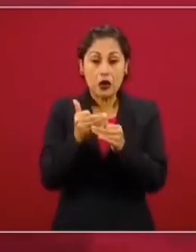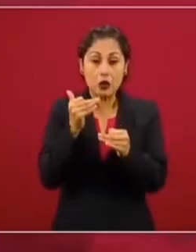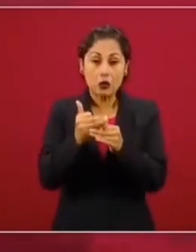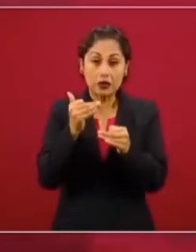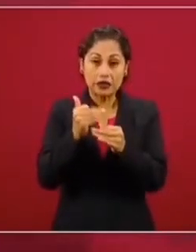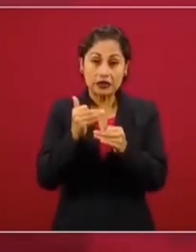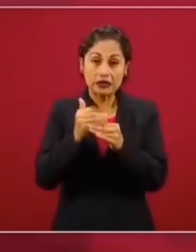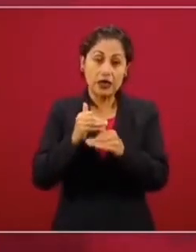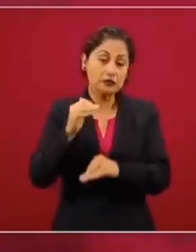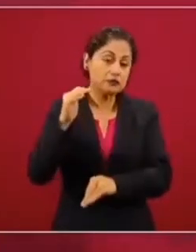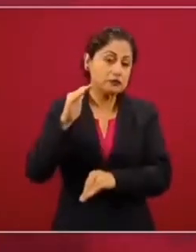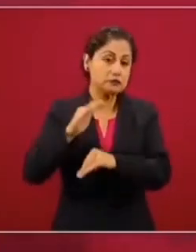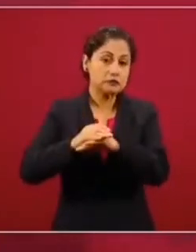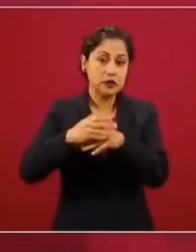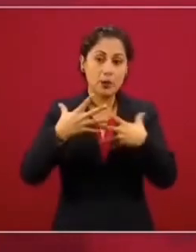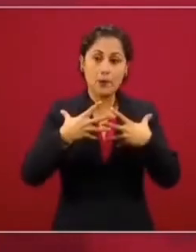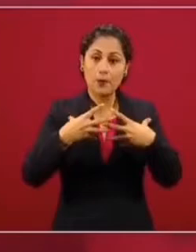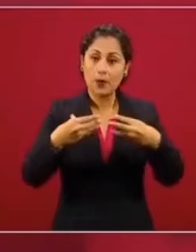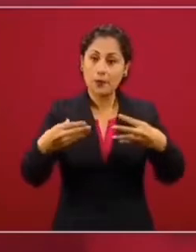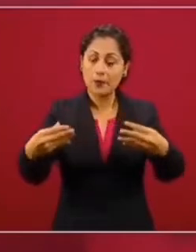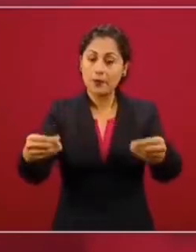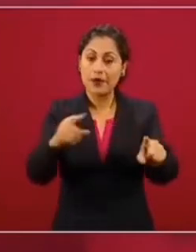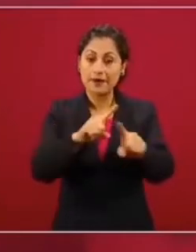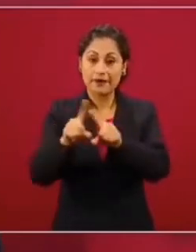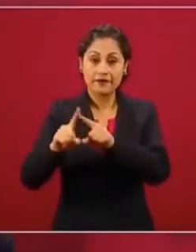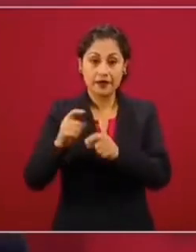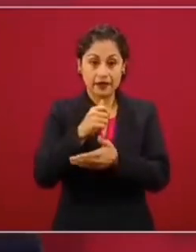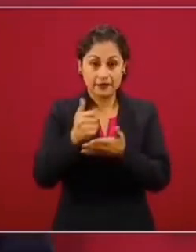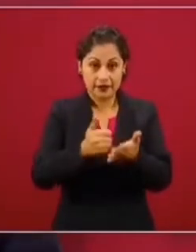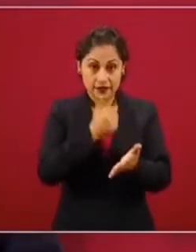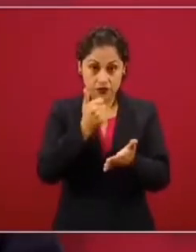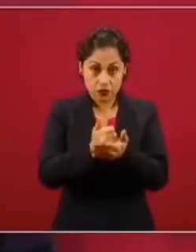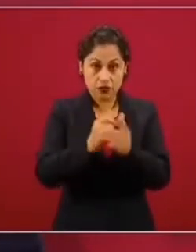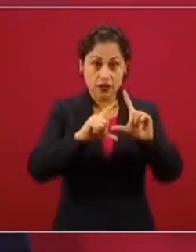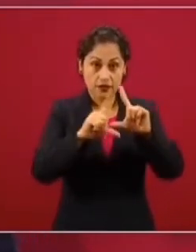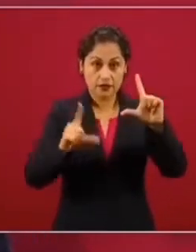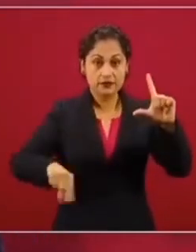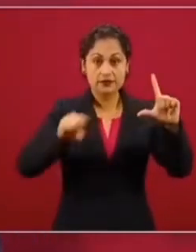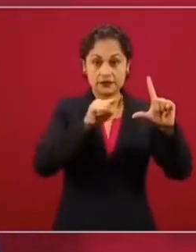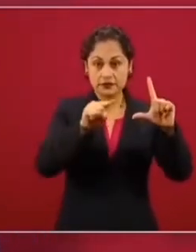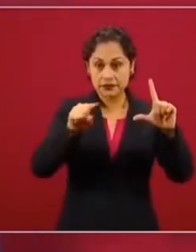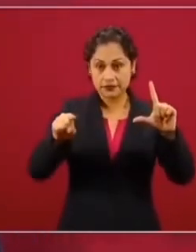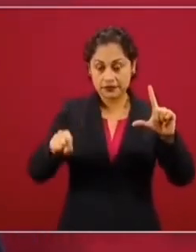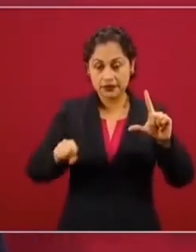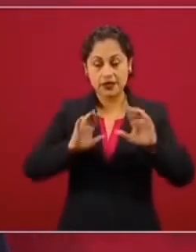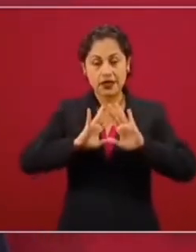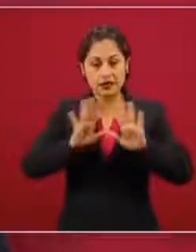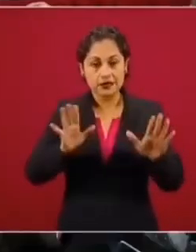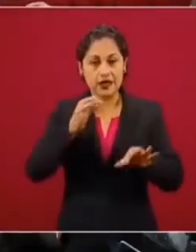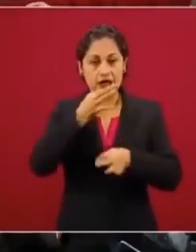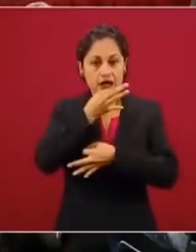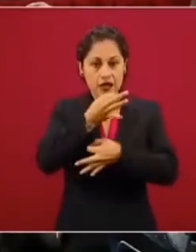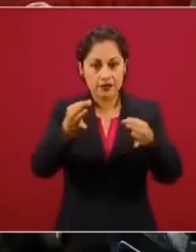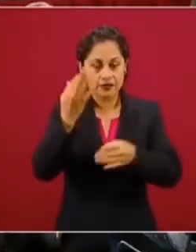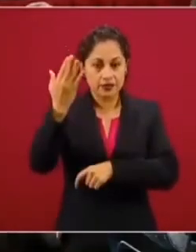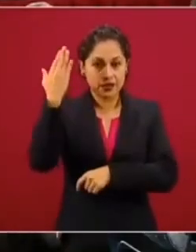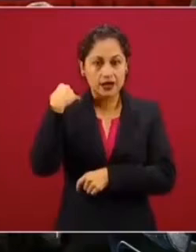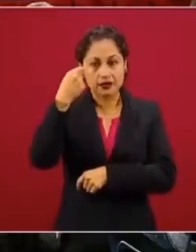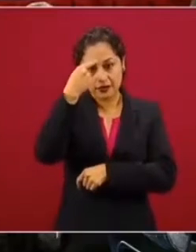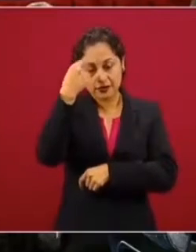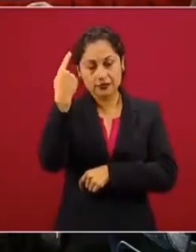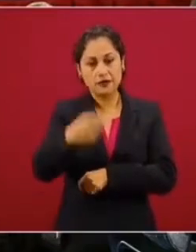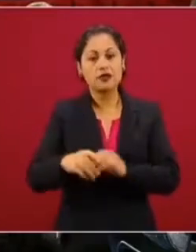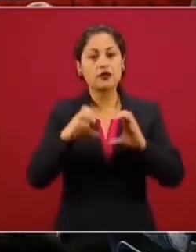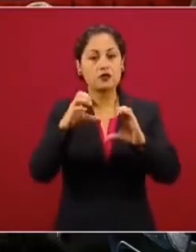intensa de transmisión en las cinco zonas urbanas que han sido destacadas, como las de transmisión más activa. Regresando aquí